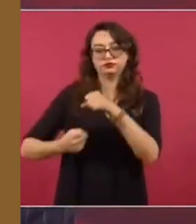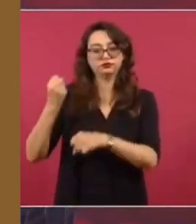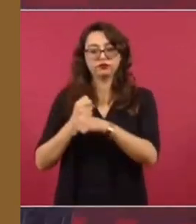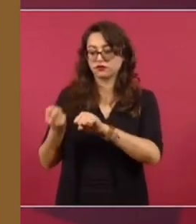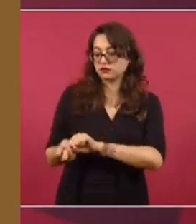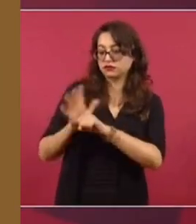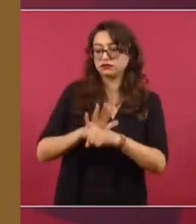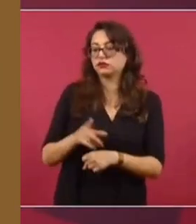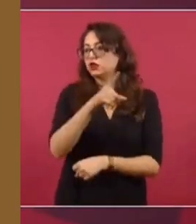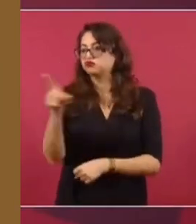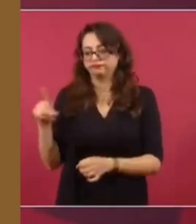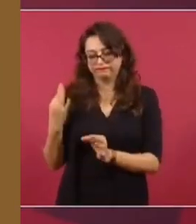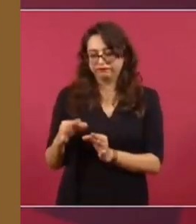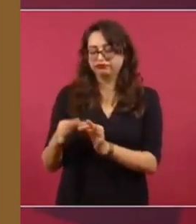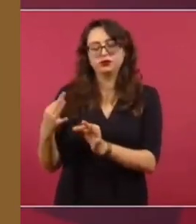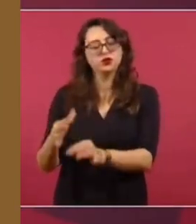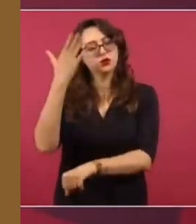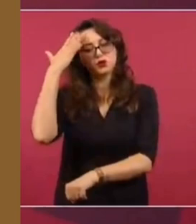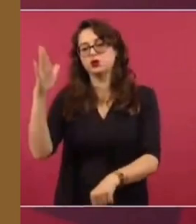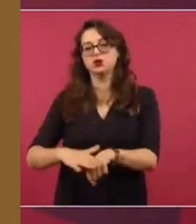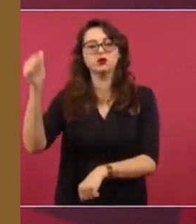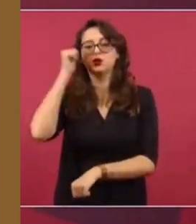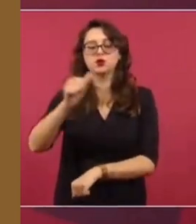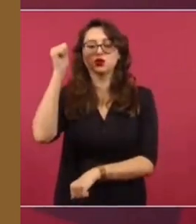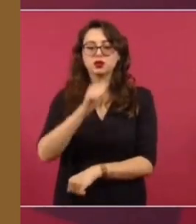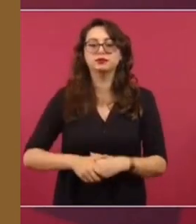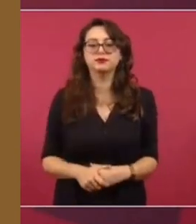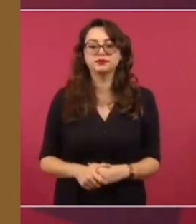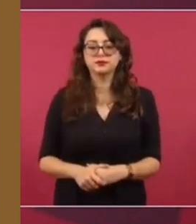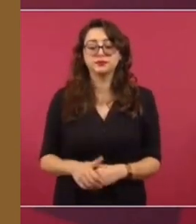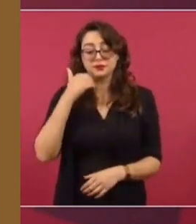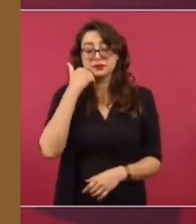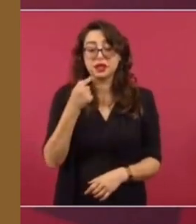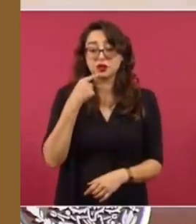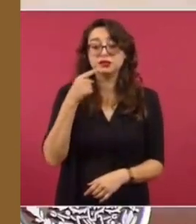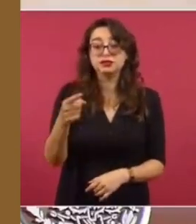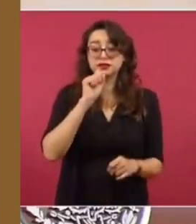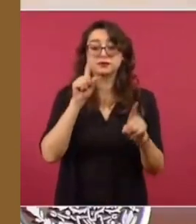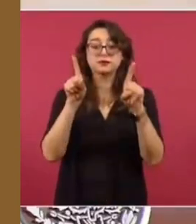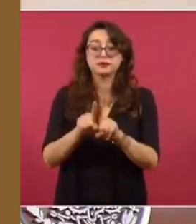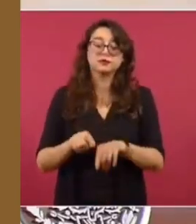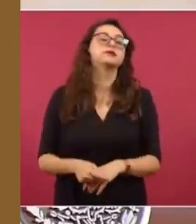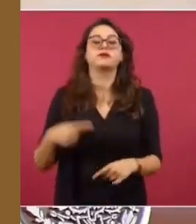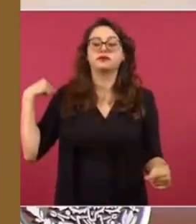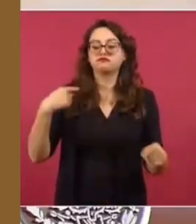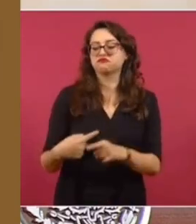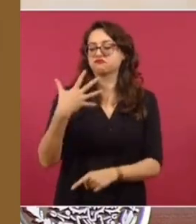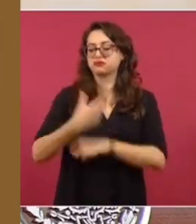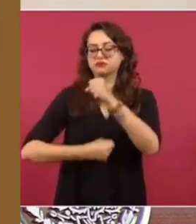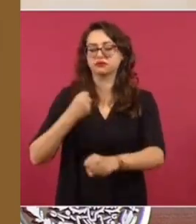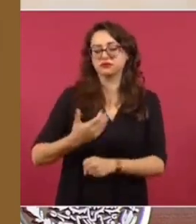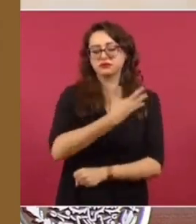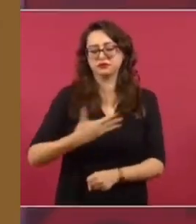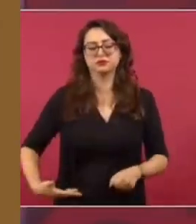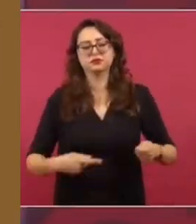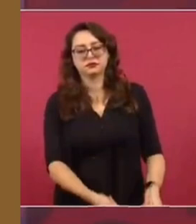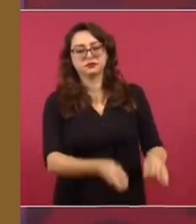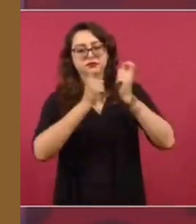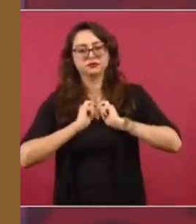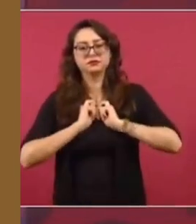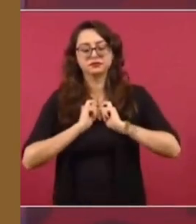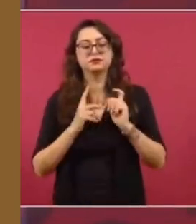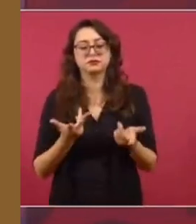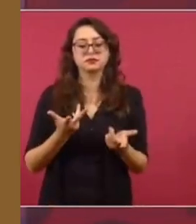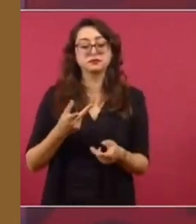en el tiempo que llevo en la presidencia de la República, a diferencia de lo que sucedía anteriormente cuando querían imponer la más llamada reforma educativa y echan a andar